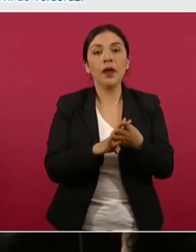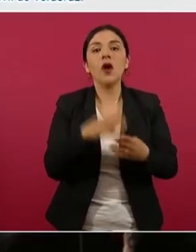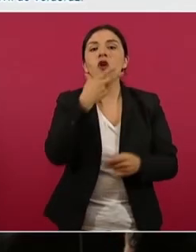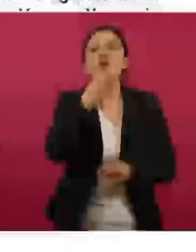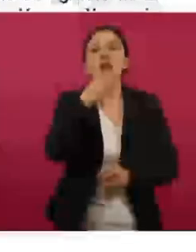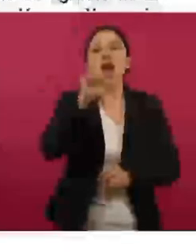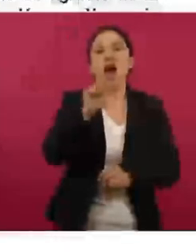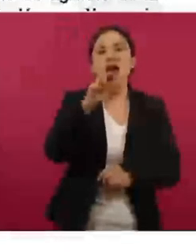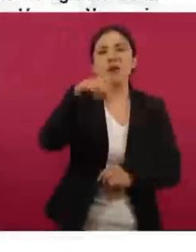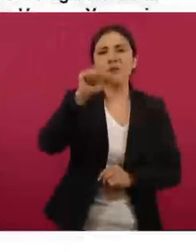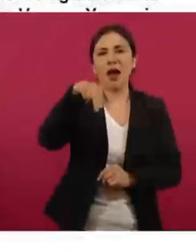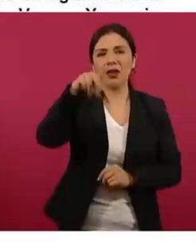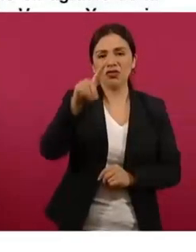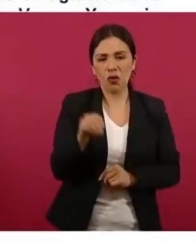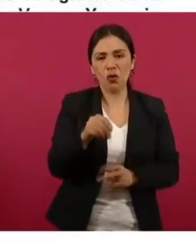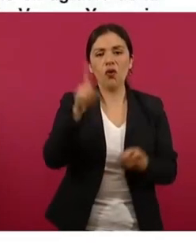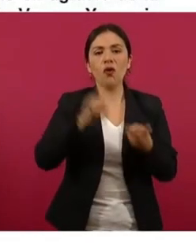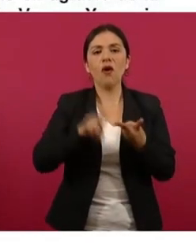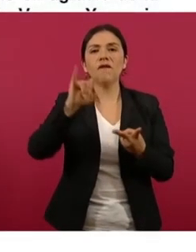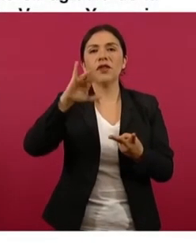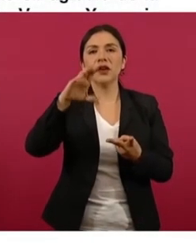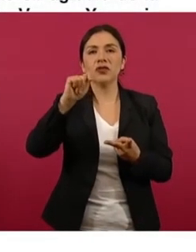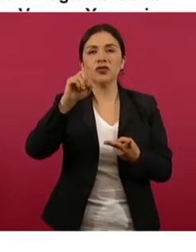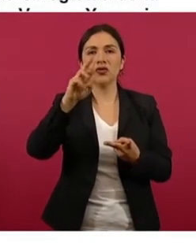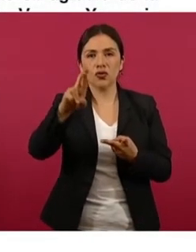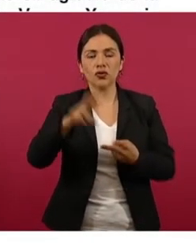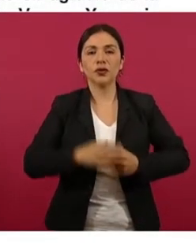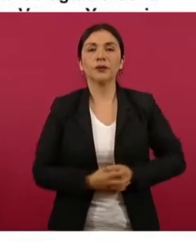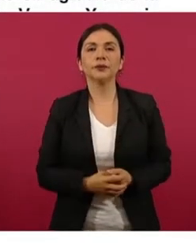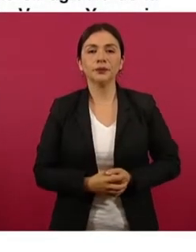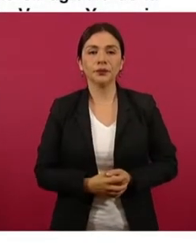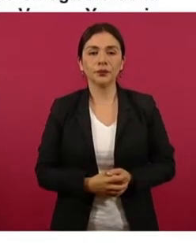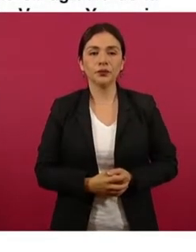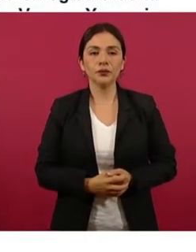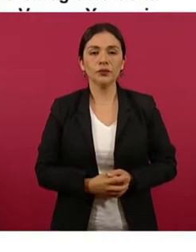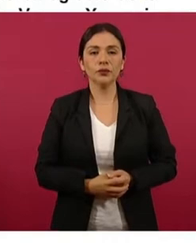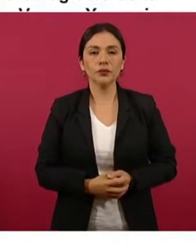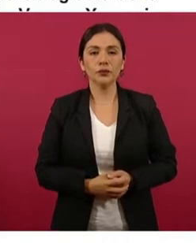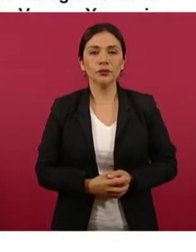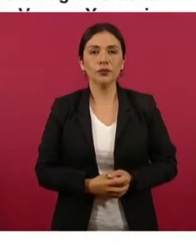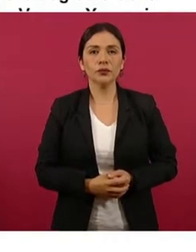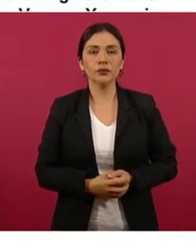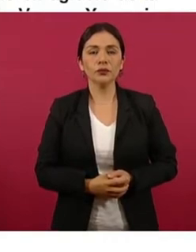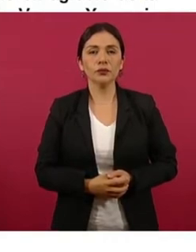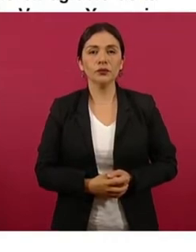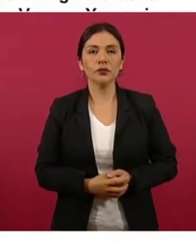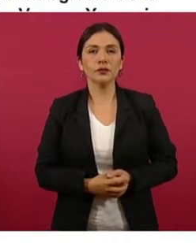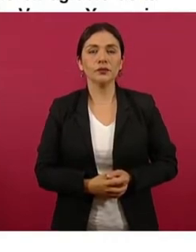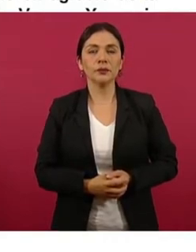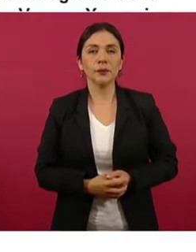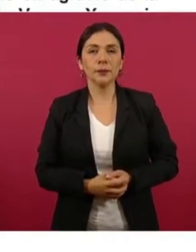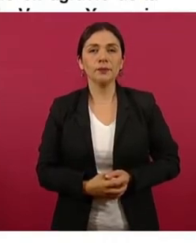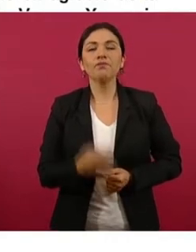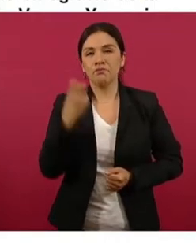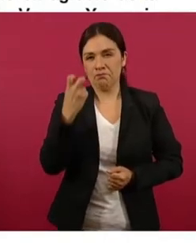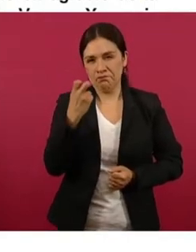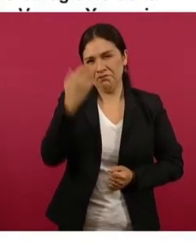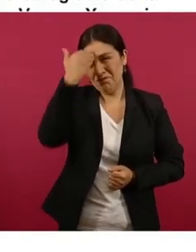N, alias El Trascabo, y Víctor Manuel N, alias El Calaco. Como cada reporte de